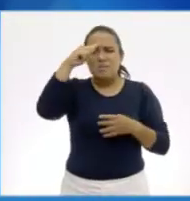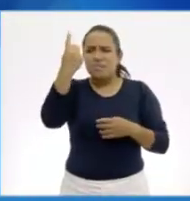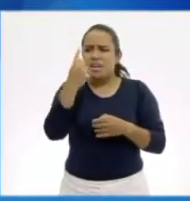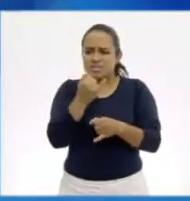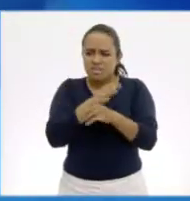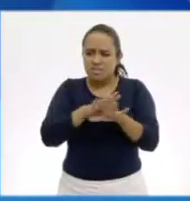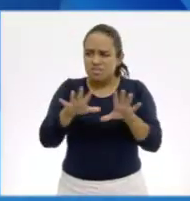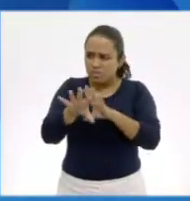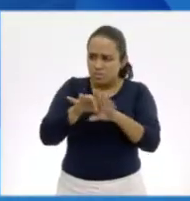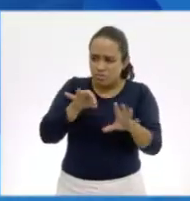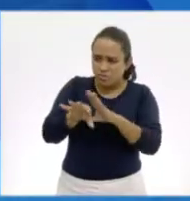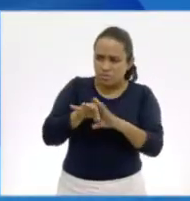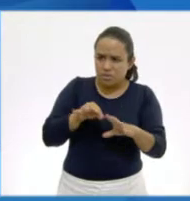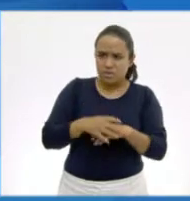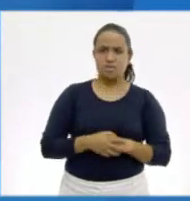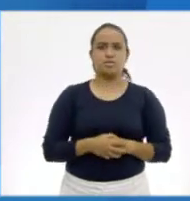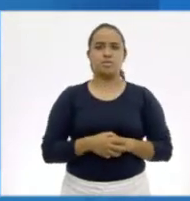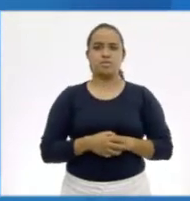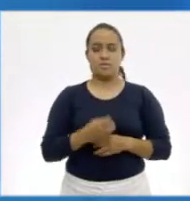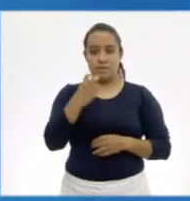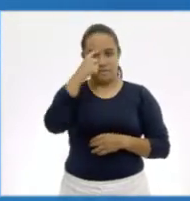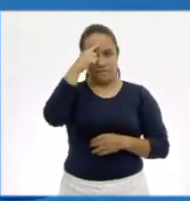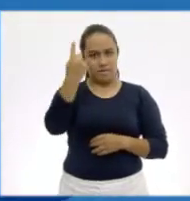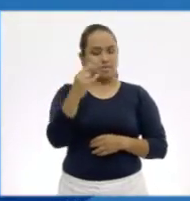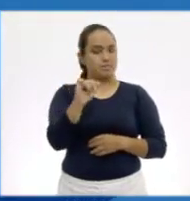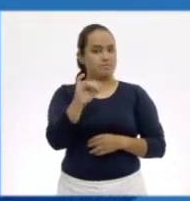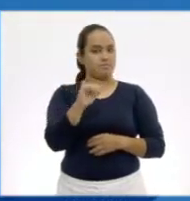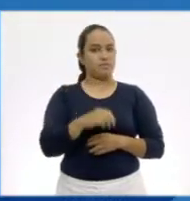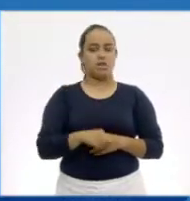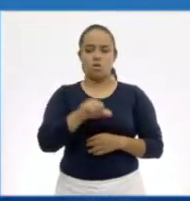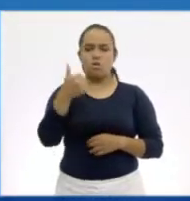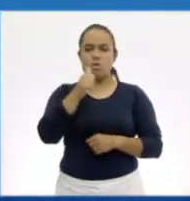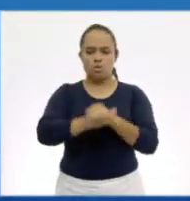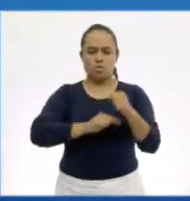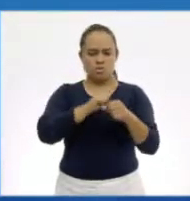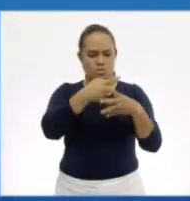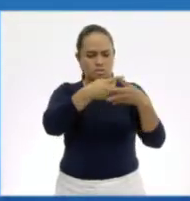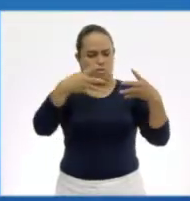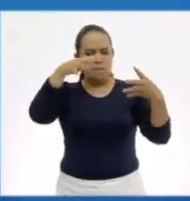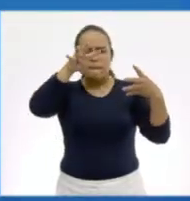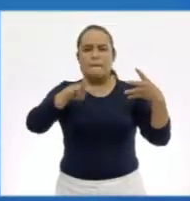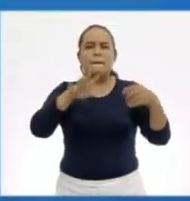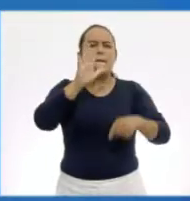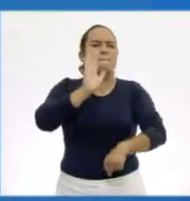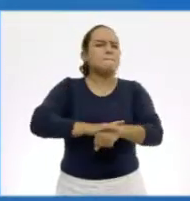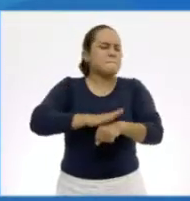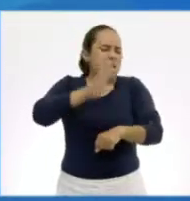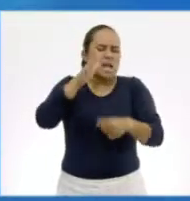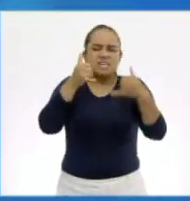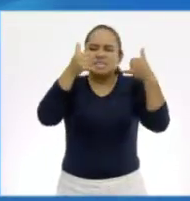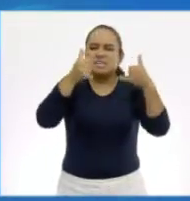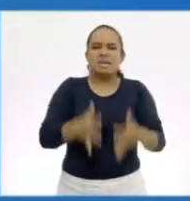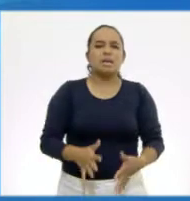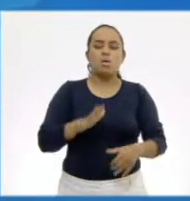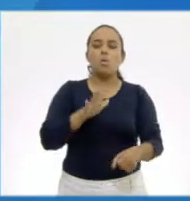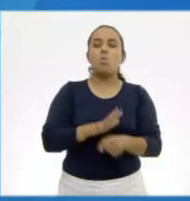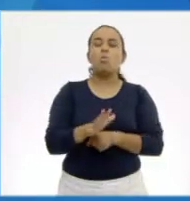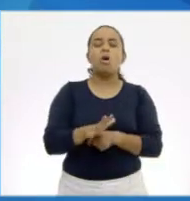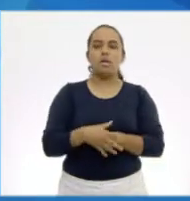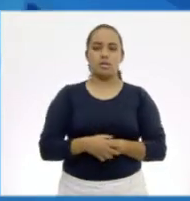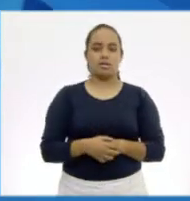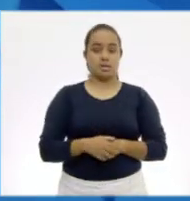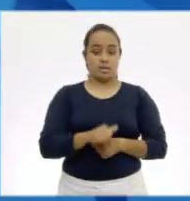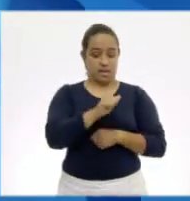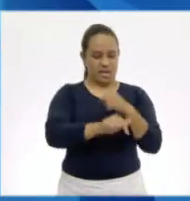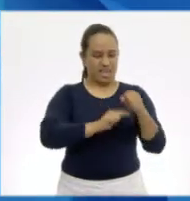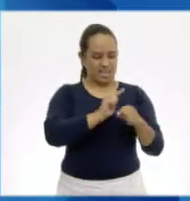la información. Bastante. ¿Cuál de los animales de la tabla es el más pesado? ¿Qué? ¿Cuál de